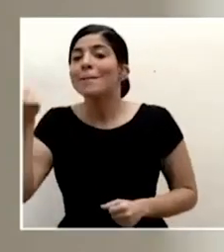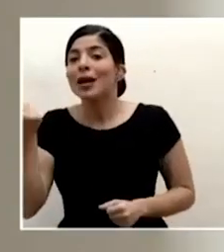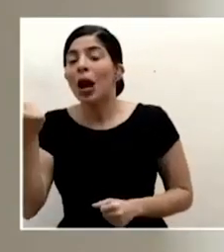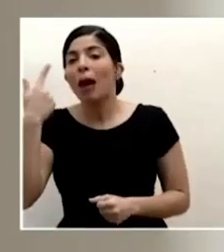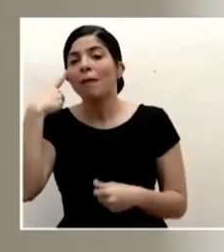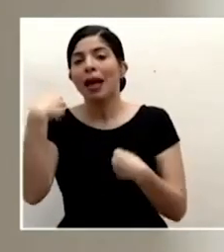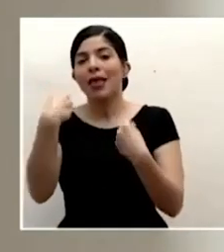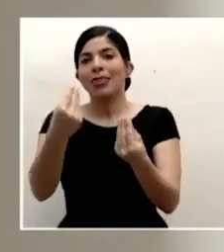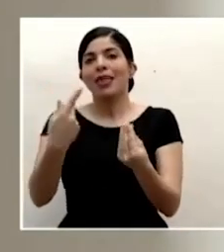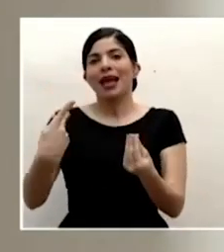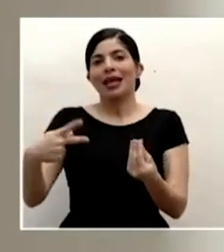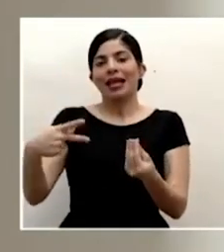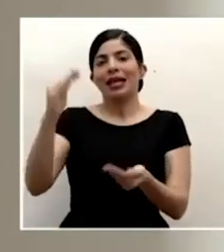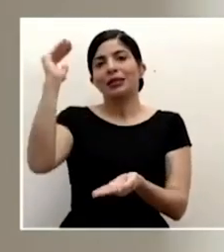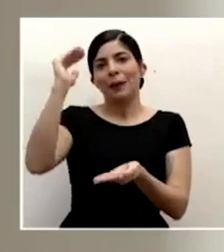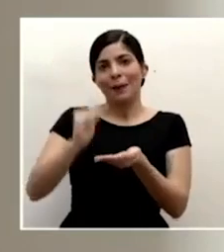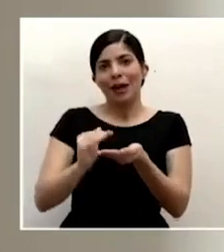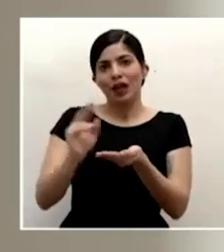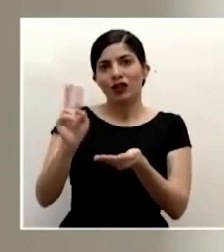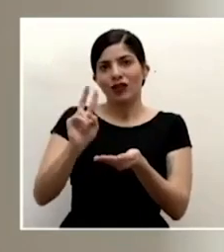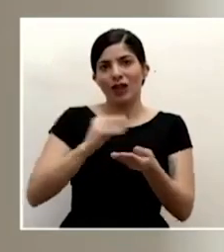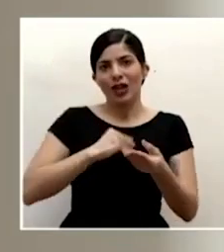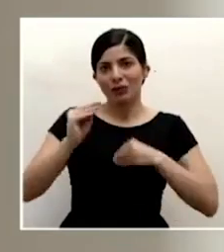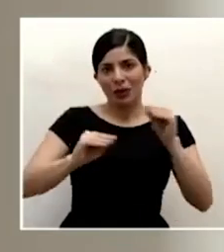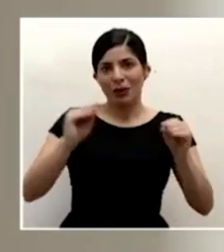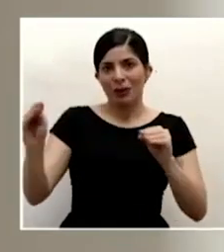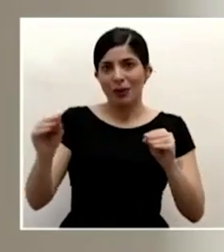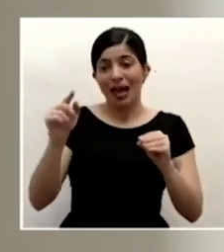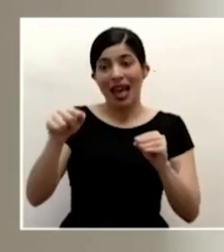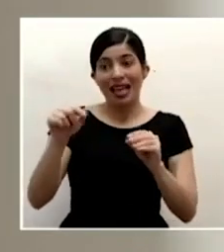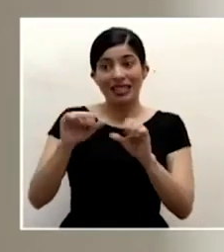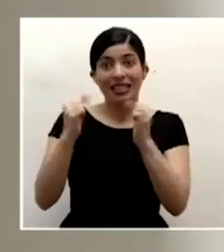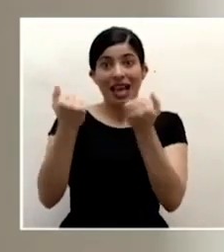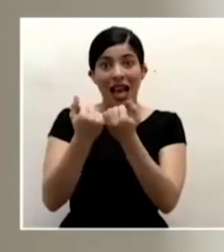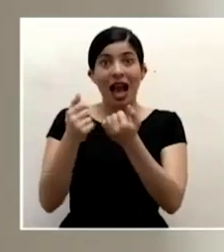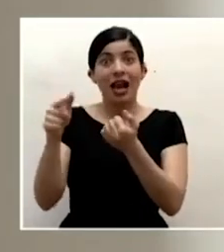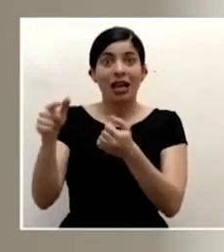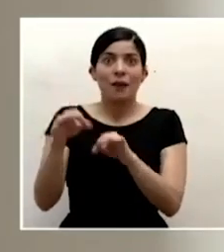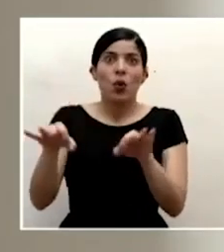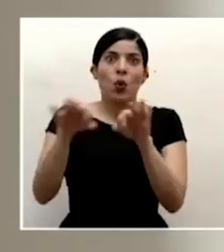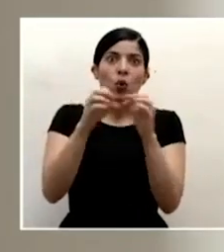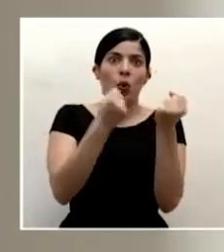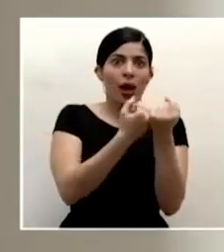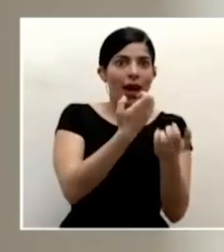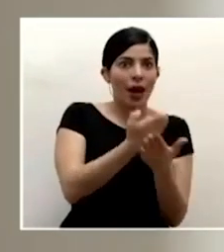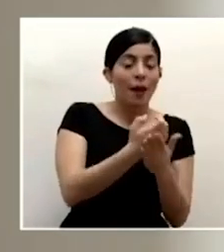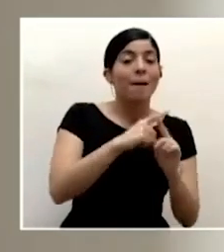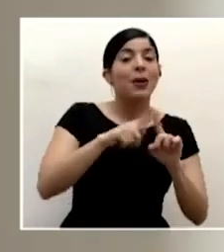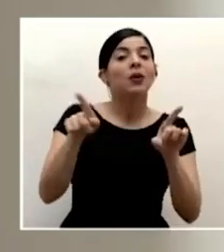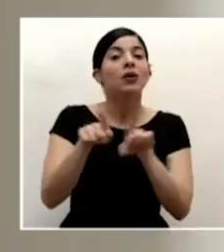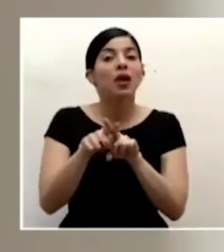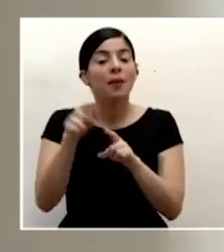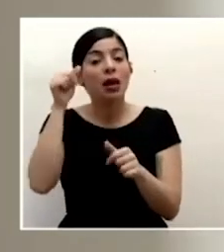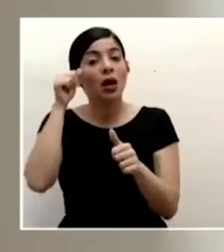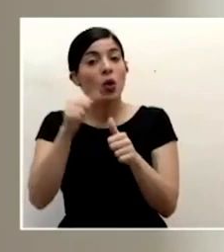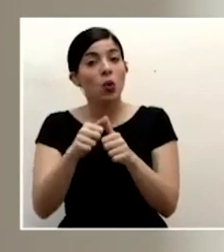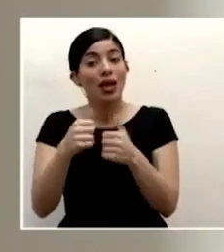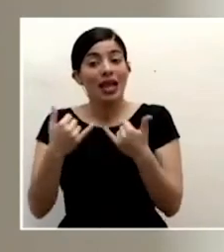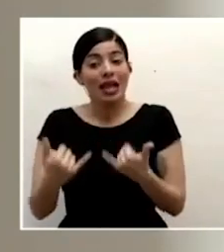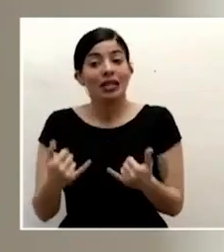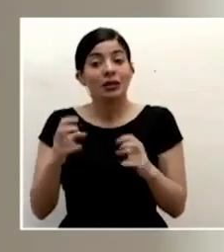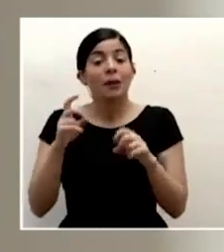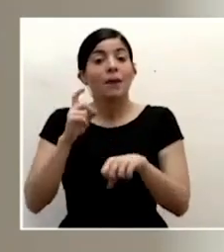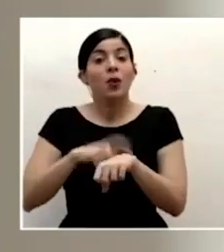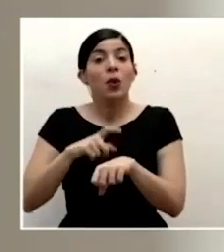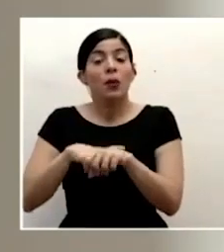menos la eventual transmisión del virus en ese sector que es muy importante para la economía pero que también recordemos que la consigna en este